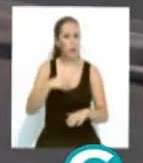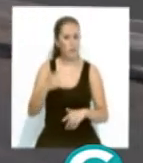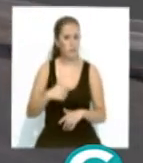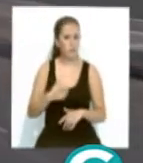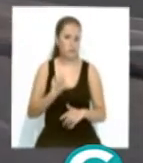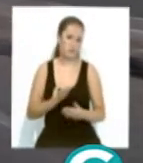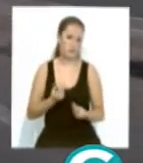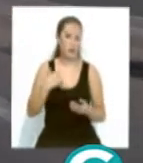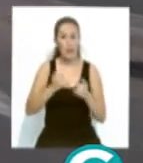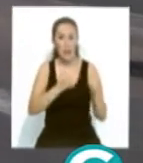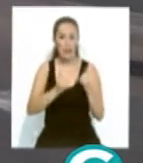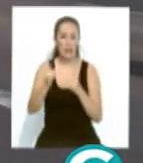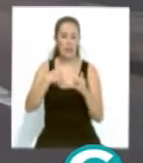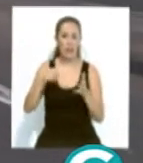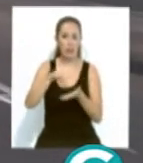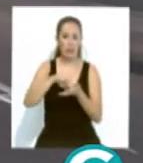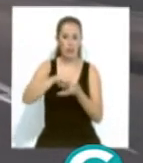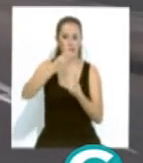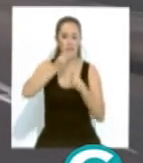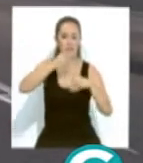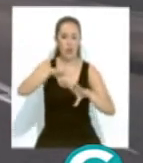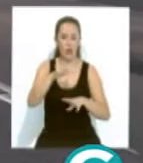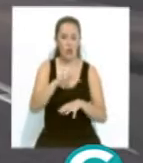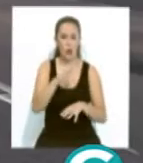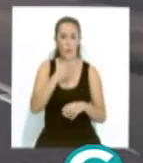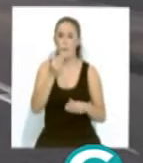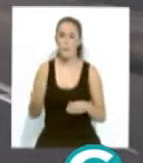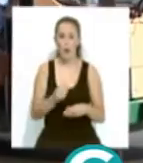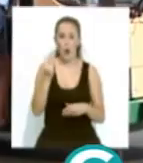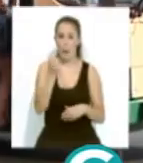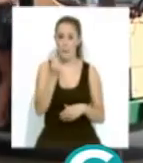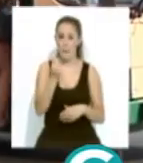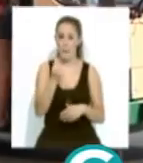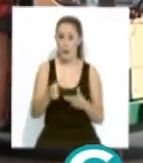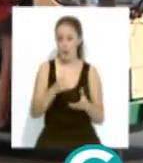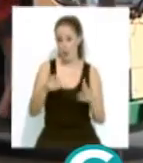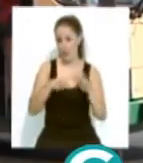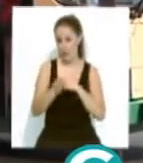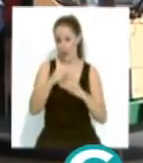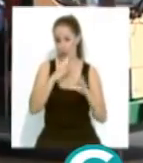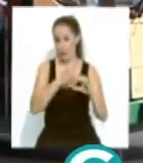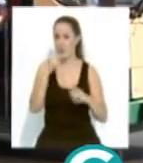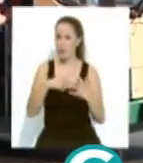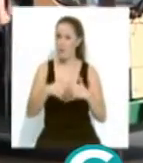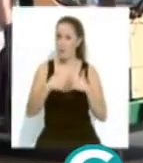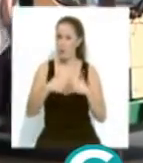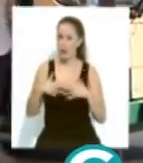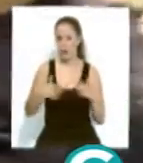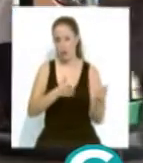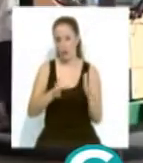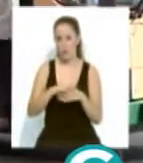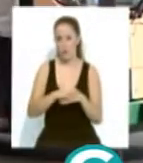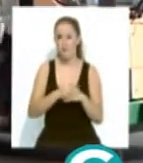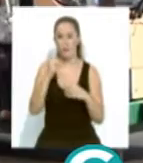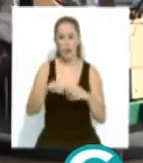en marcha de líneas circulares por el casco histórico, la mejora de los precios de los abonos y del funcionamiento de los transbordos.